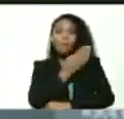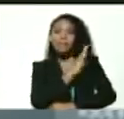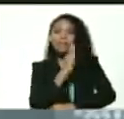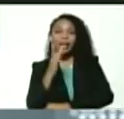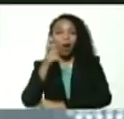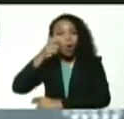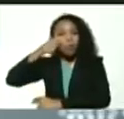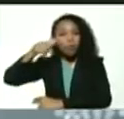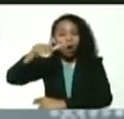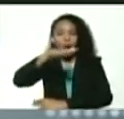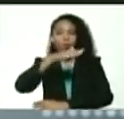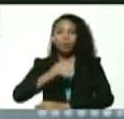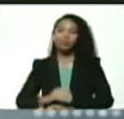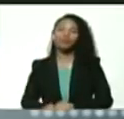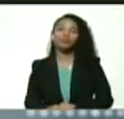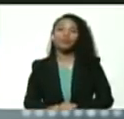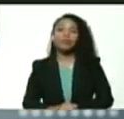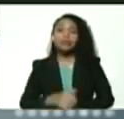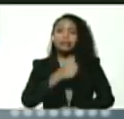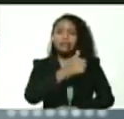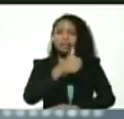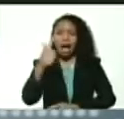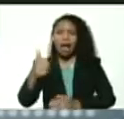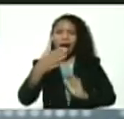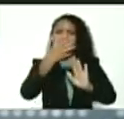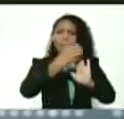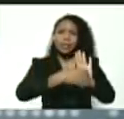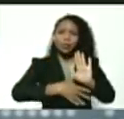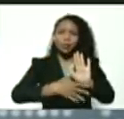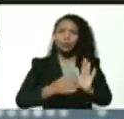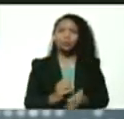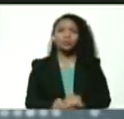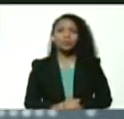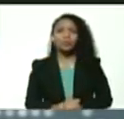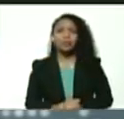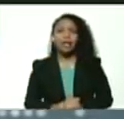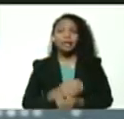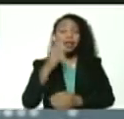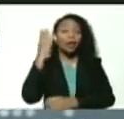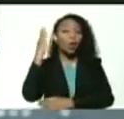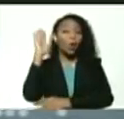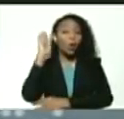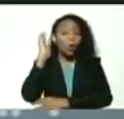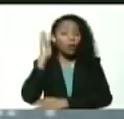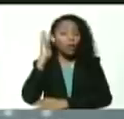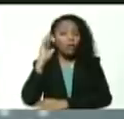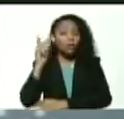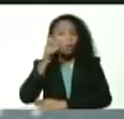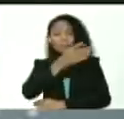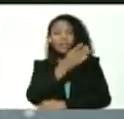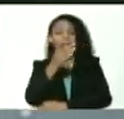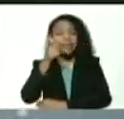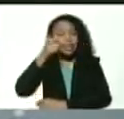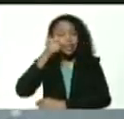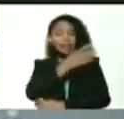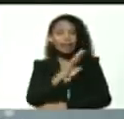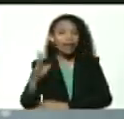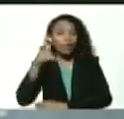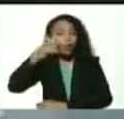Pueblos si cada capítulo del Congreso Bicentenario de los Pueblos Héctor